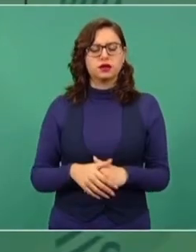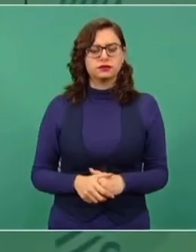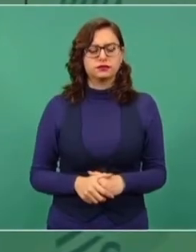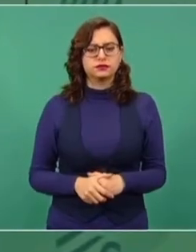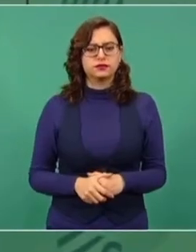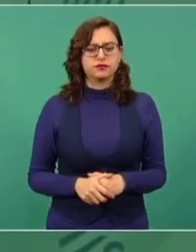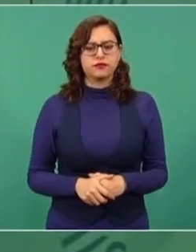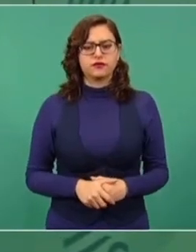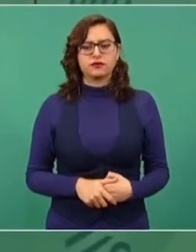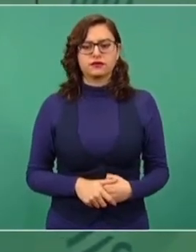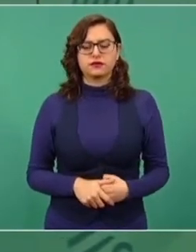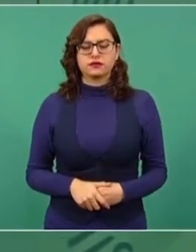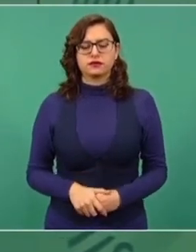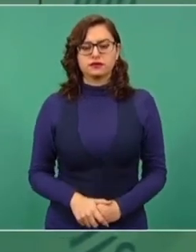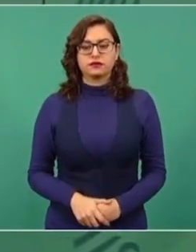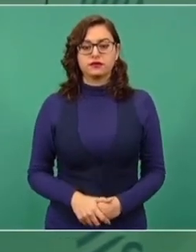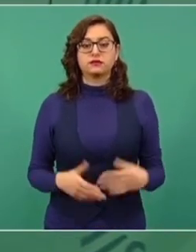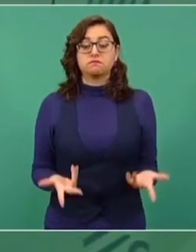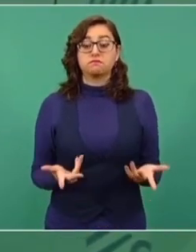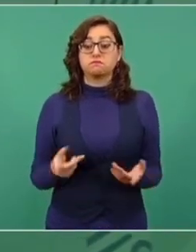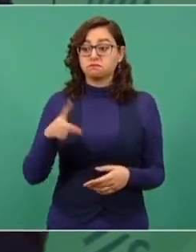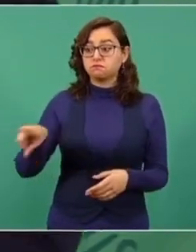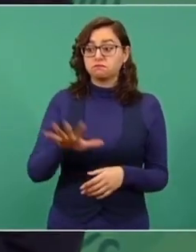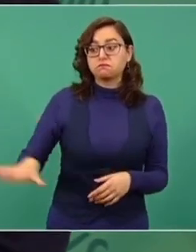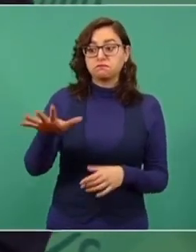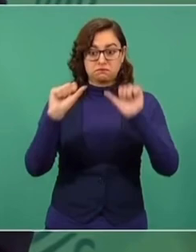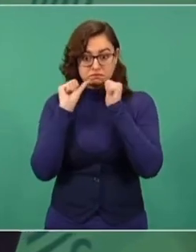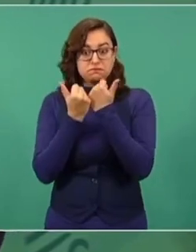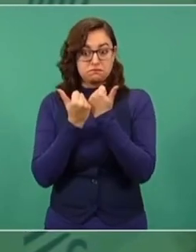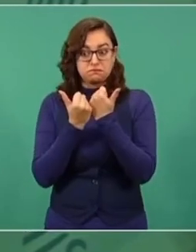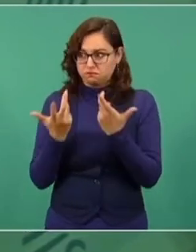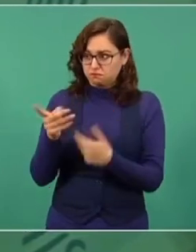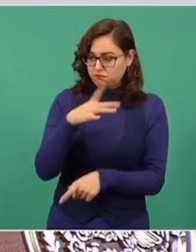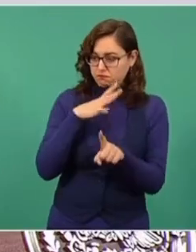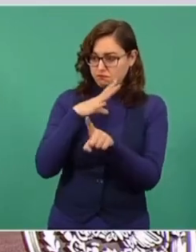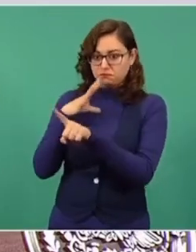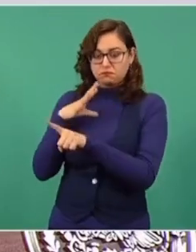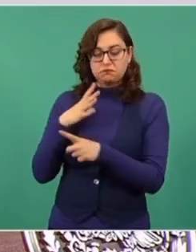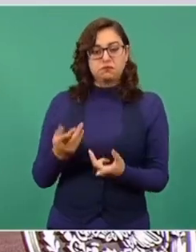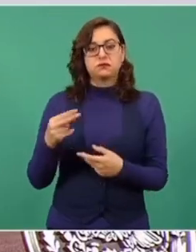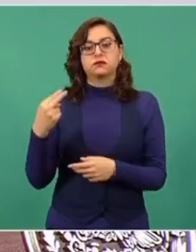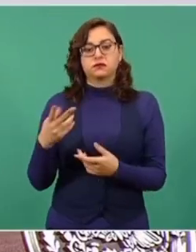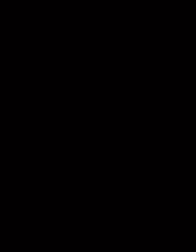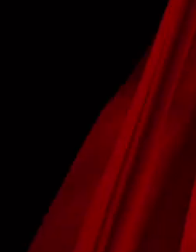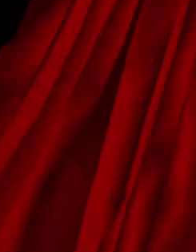Lo que ahora se llama sociedad civil y antes se conocía como pueblo.